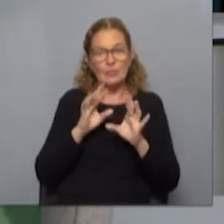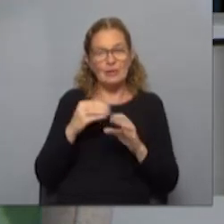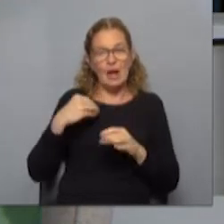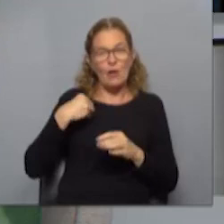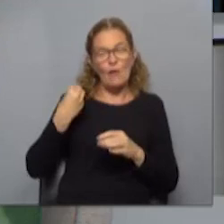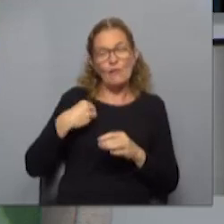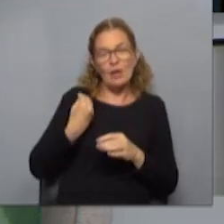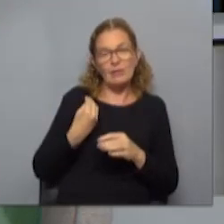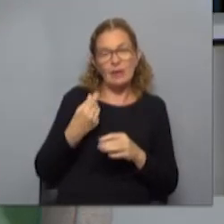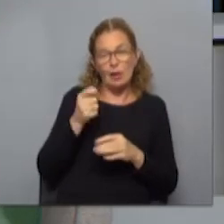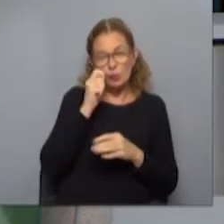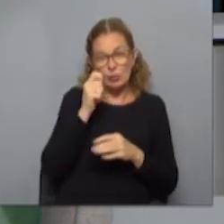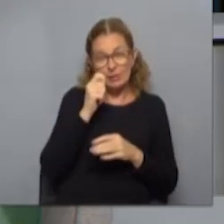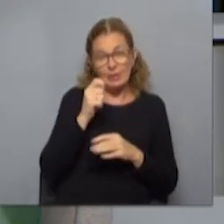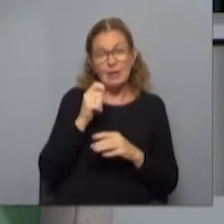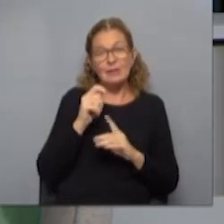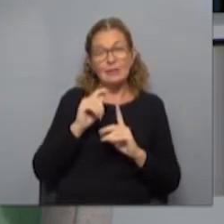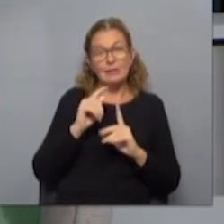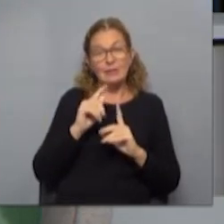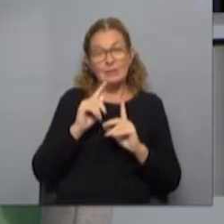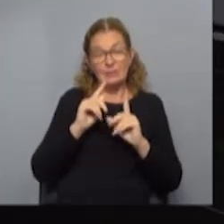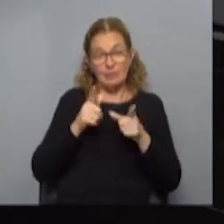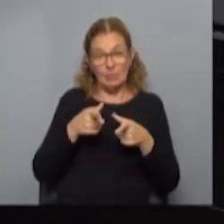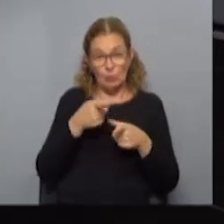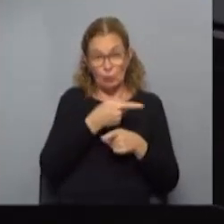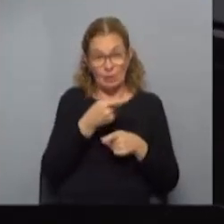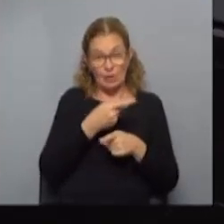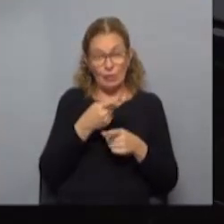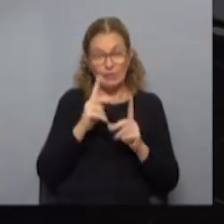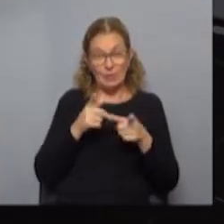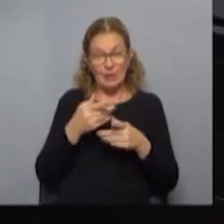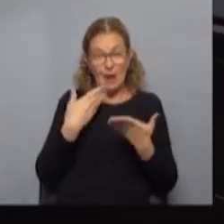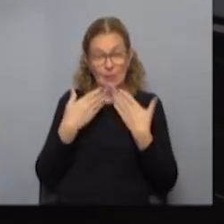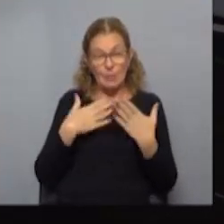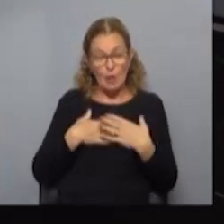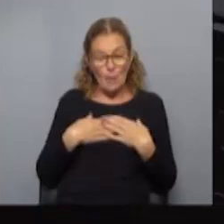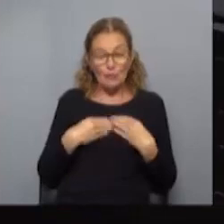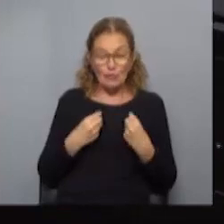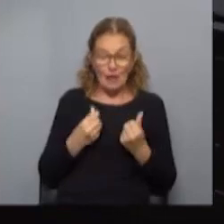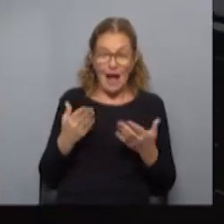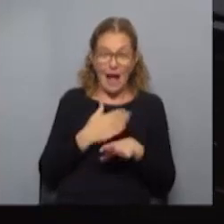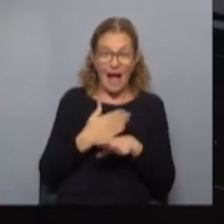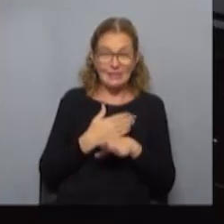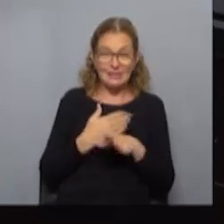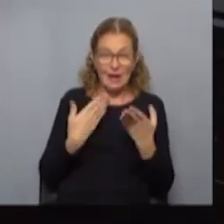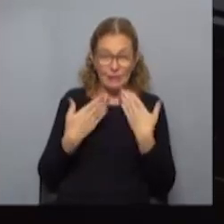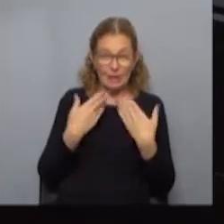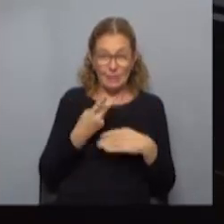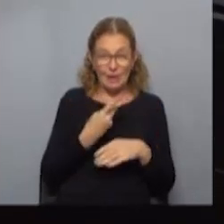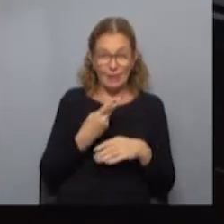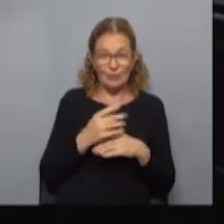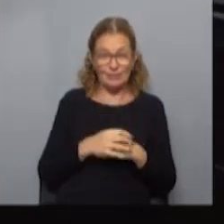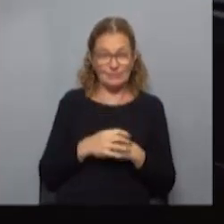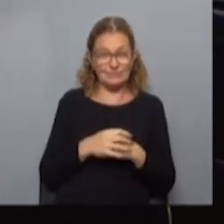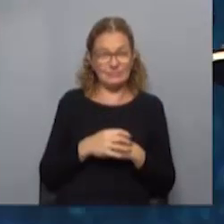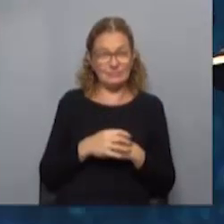confianza de los turistas y las turistas, sino ustedes también. Hablábamos un poco de la parte emocional antes de arrancar el programa. ¿Cómo es para los dos ustedes?